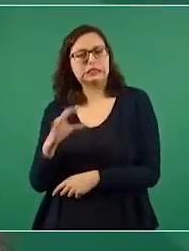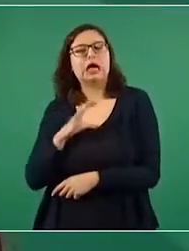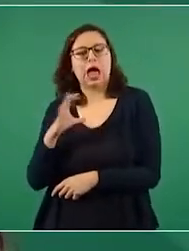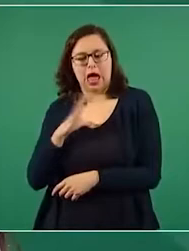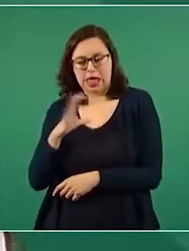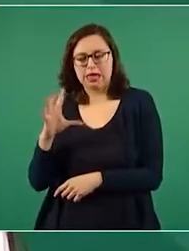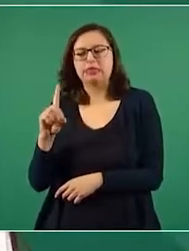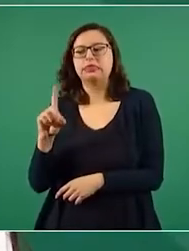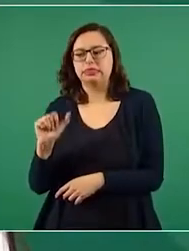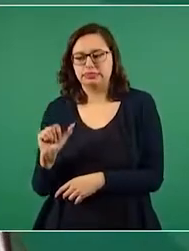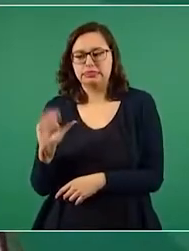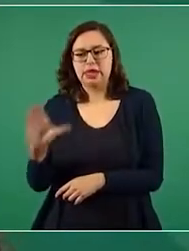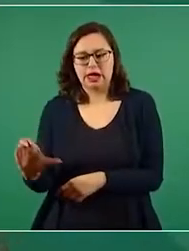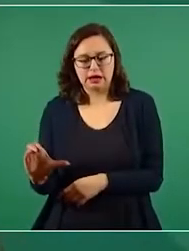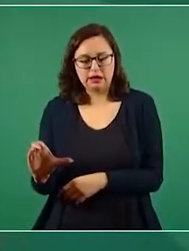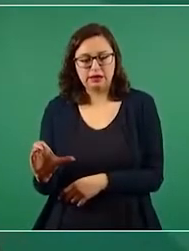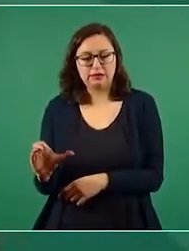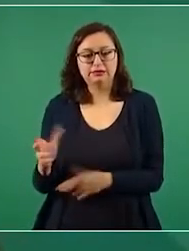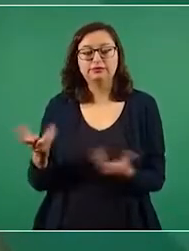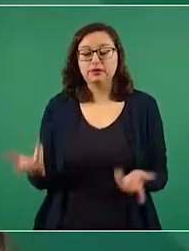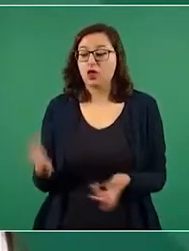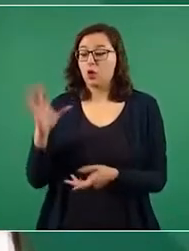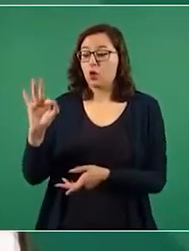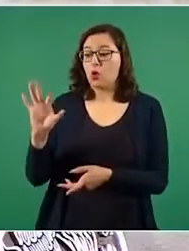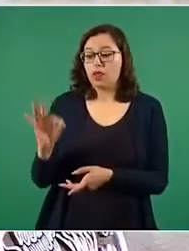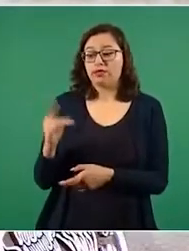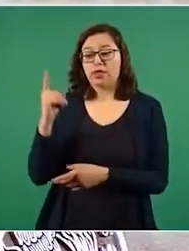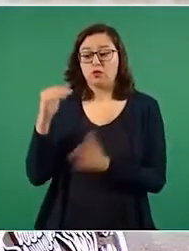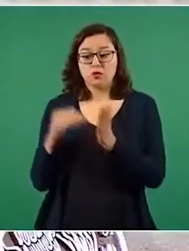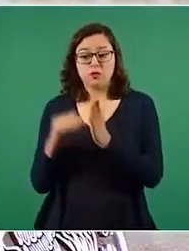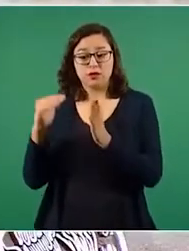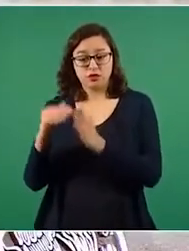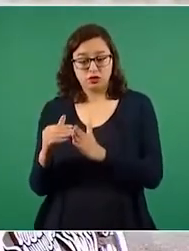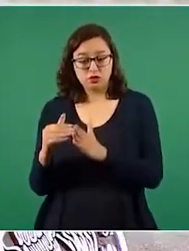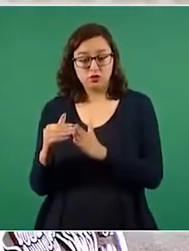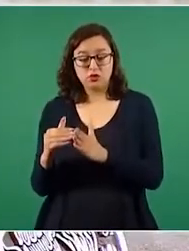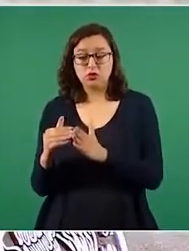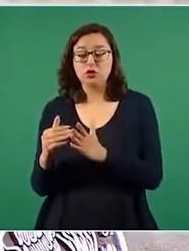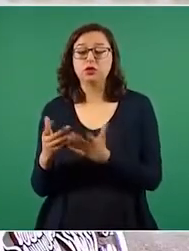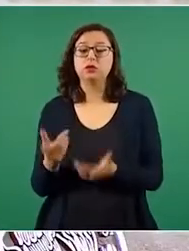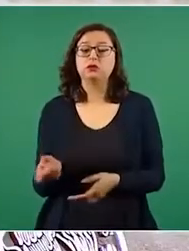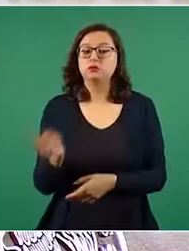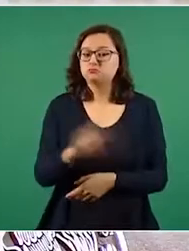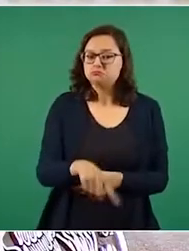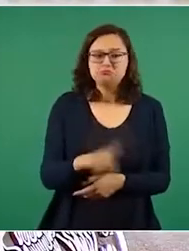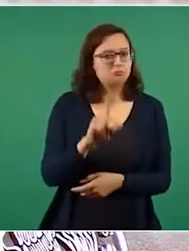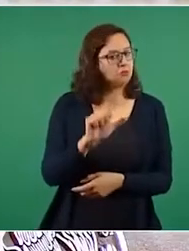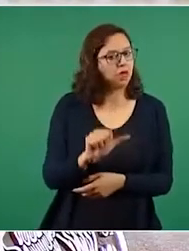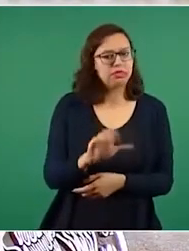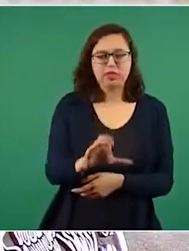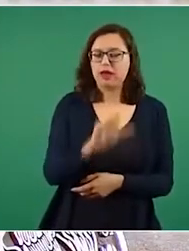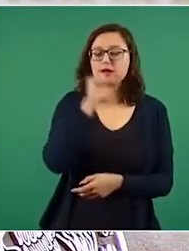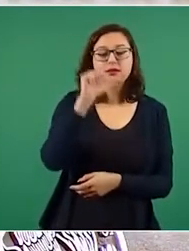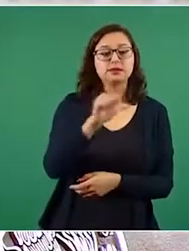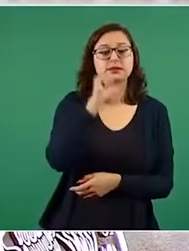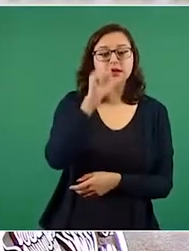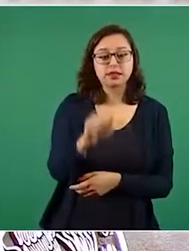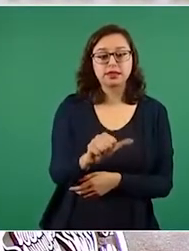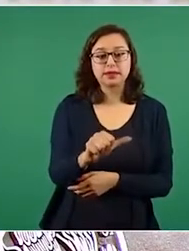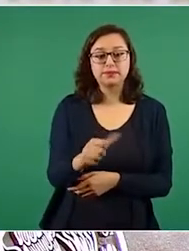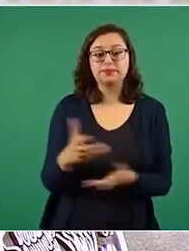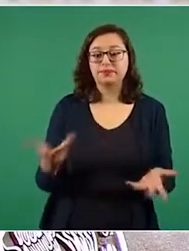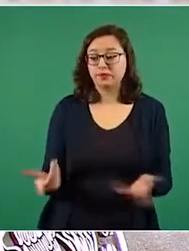consumo y son 41 millones de hogares que pagan la tarifa de bajo consumo y que en el último